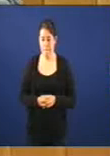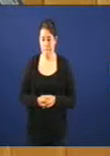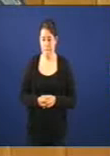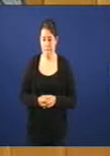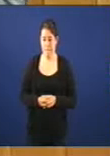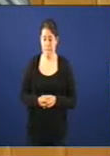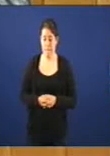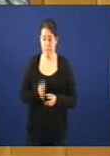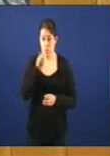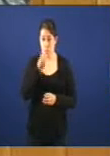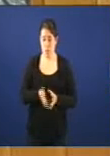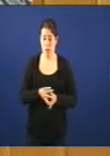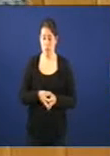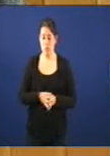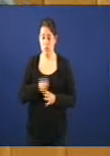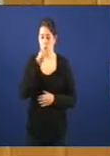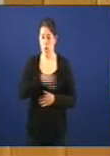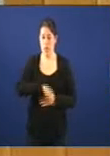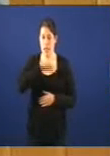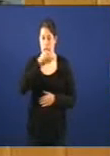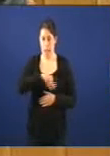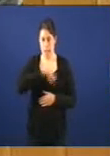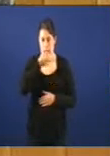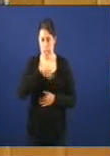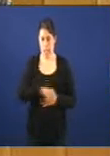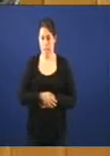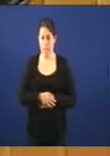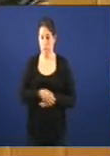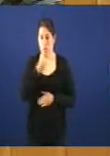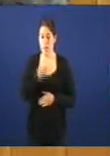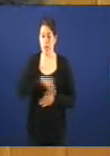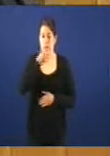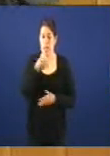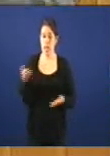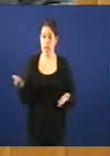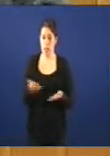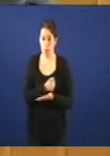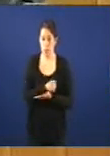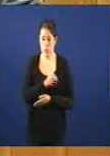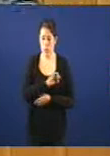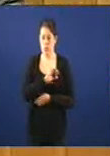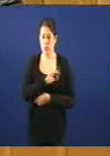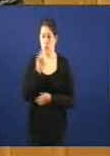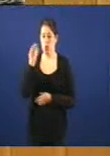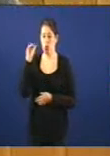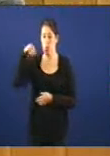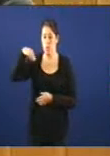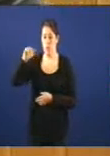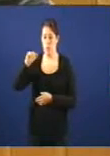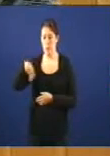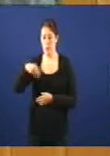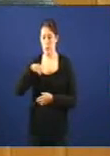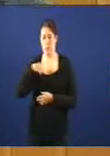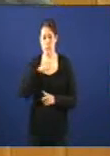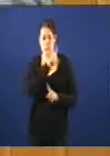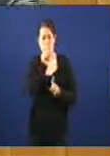Bueno, boa tarde. Boa tarde a todos. O señor Román me interpela sobre a presenza ou